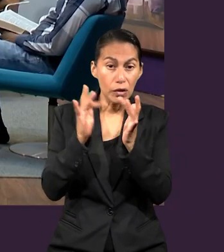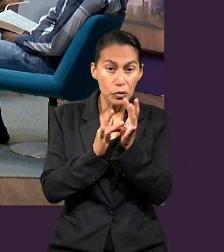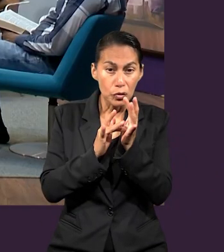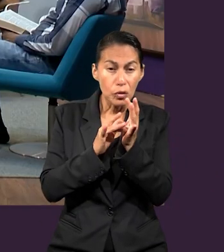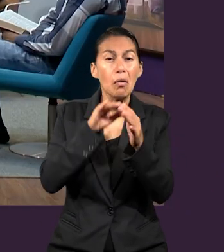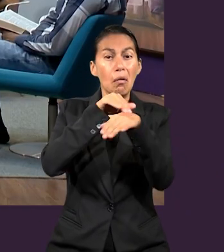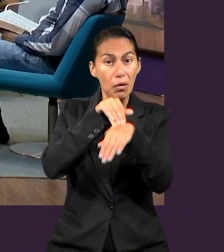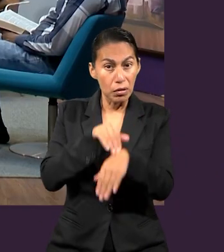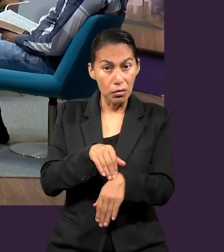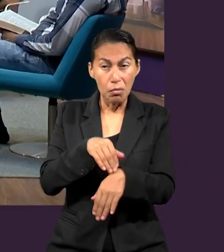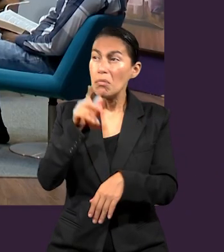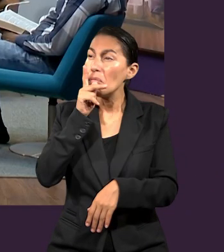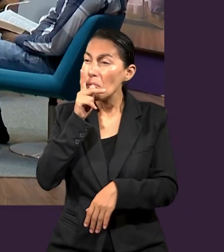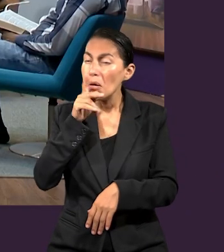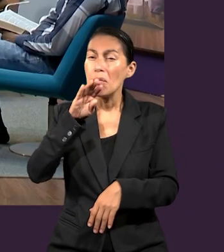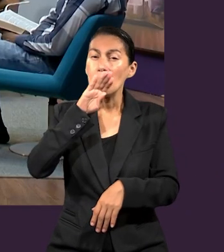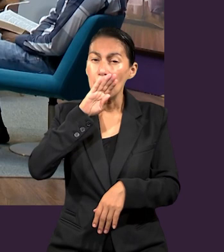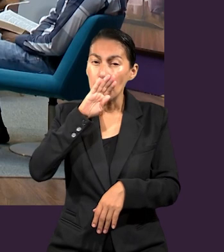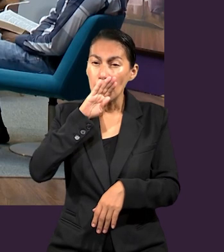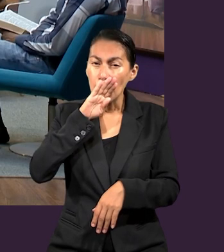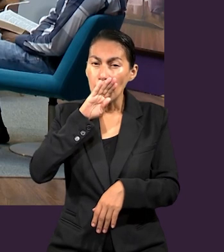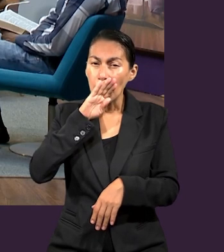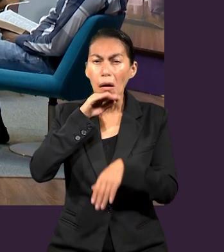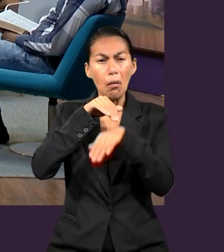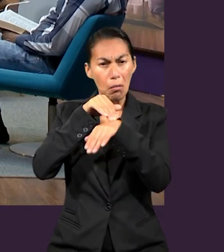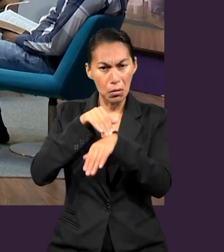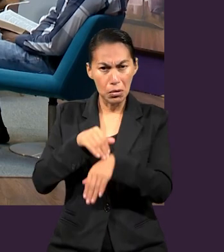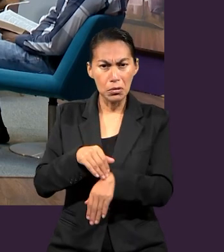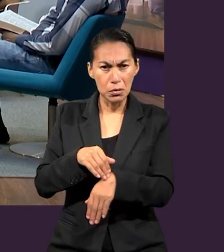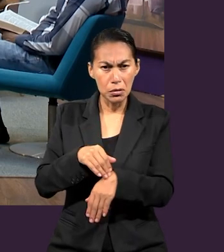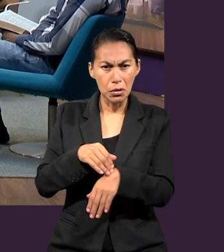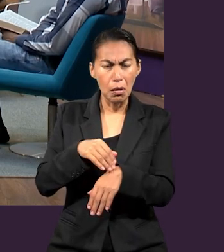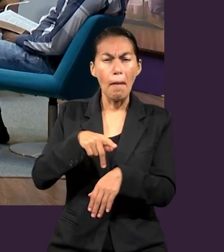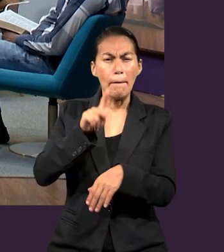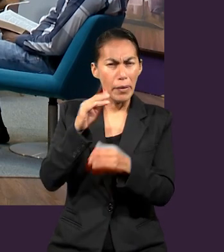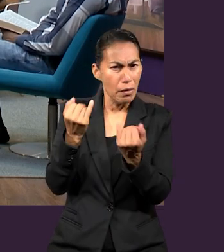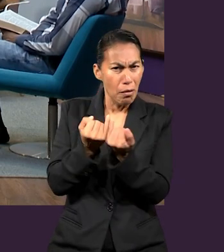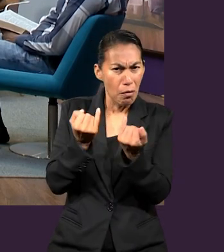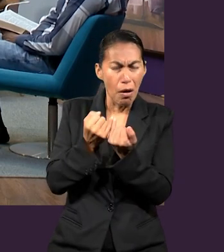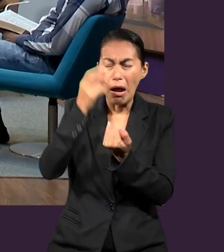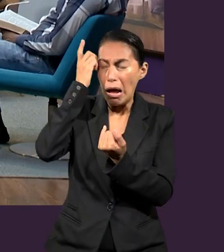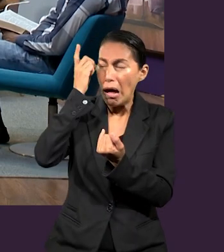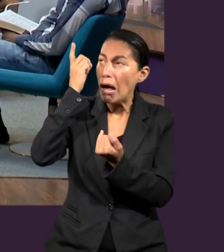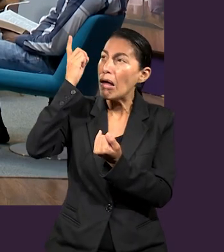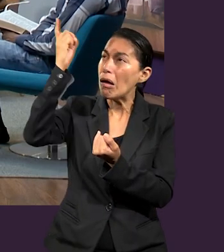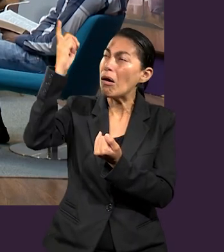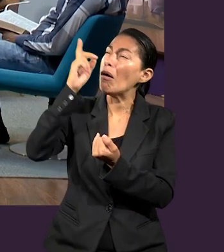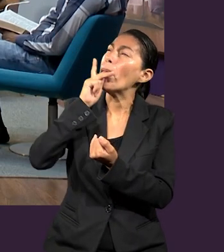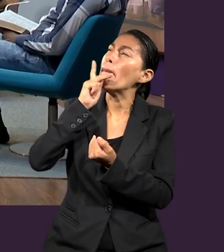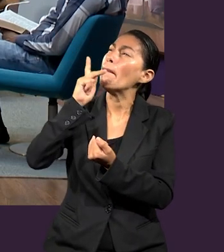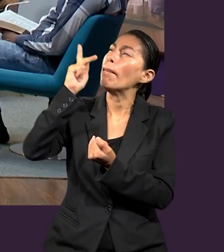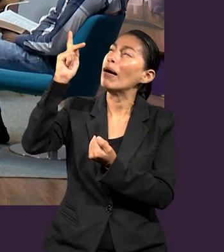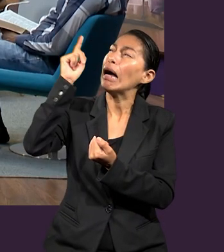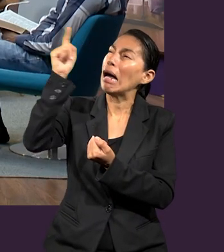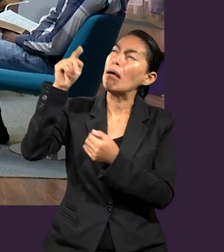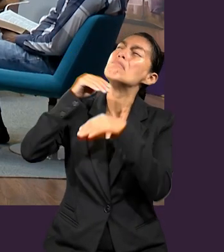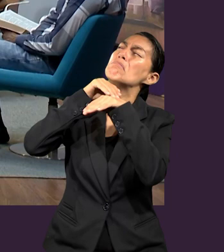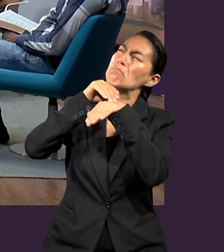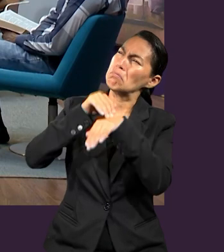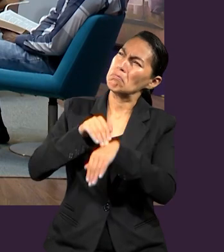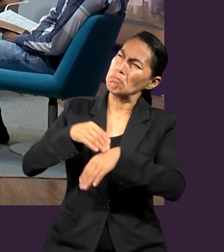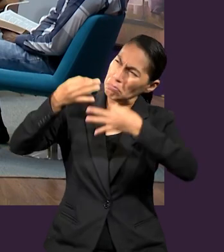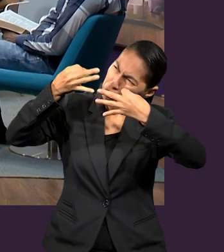estando en tierra, tanto a sus padres humanos, por así decirlo, pero también obedeció a su padre celestial.